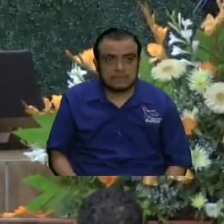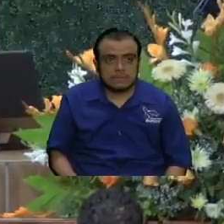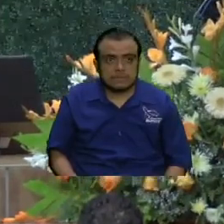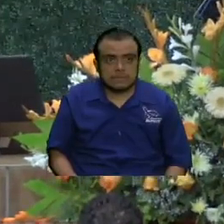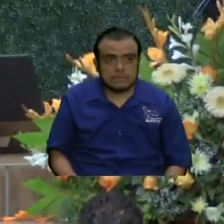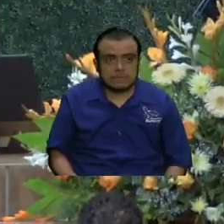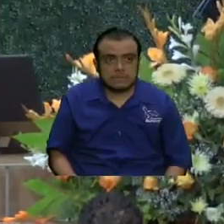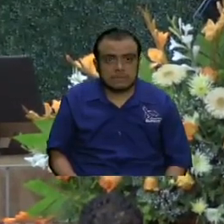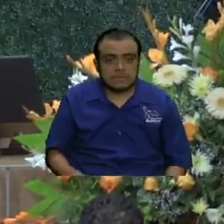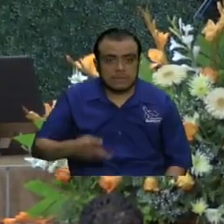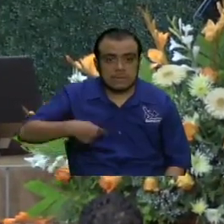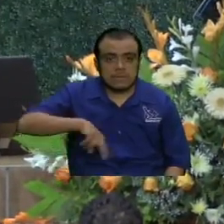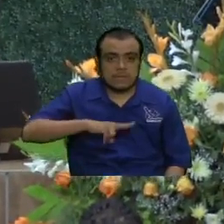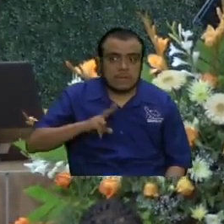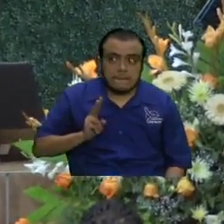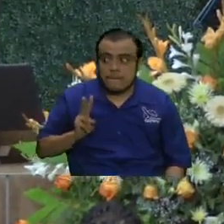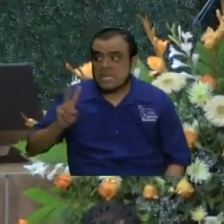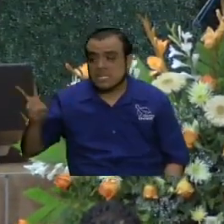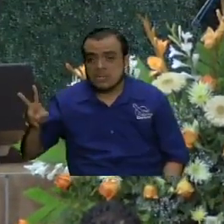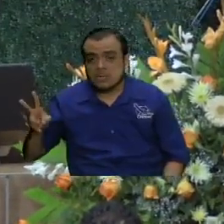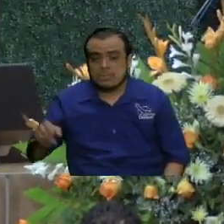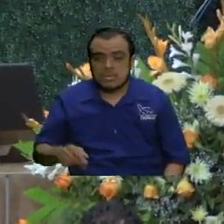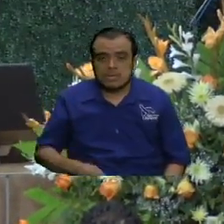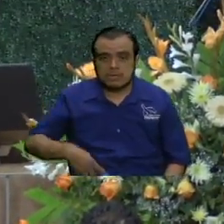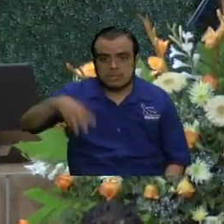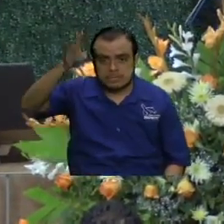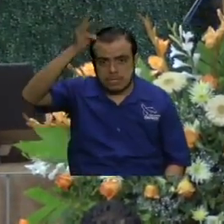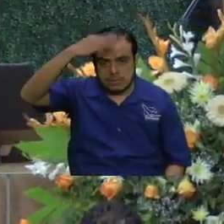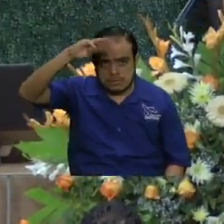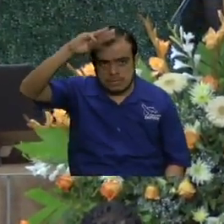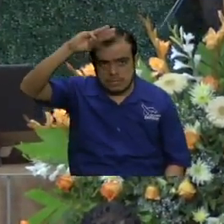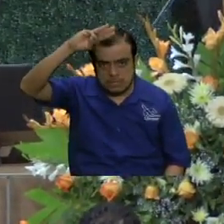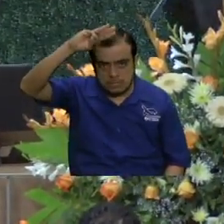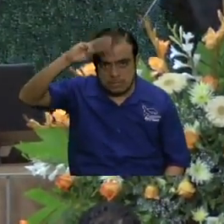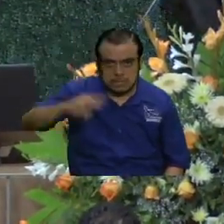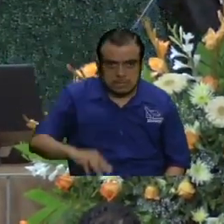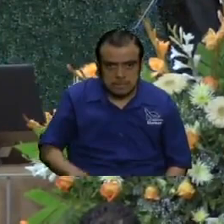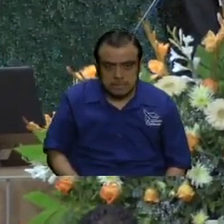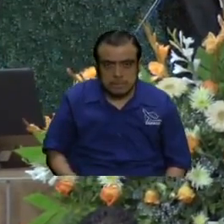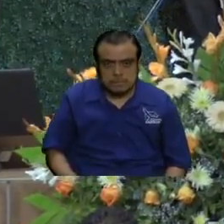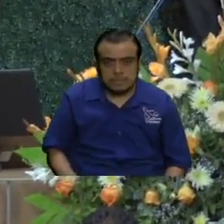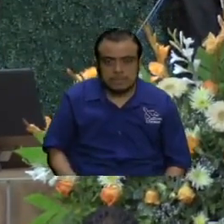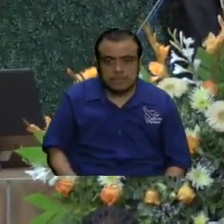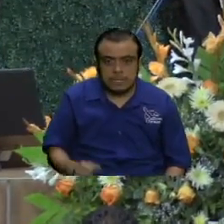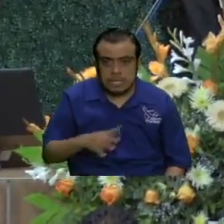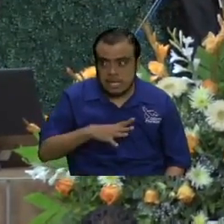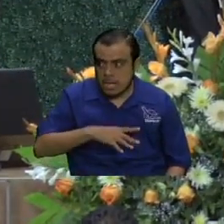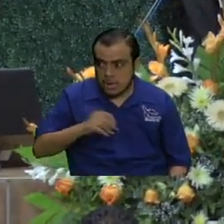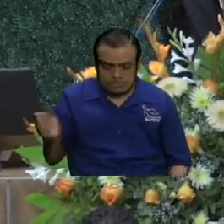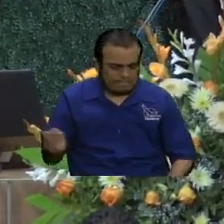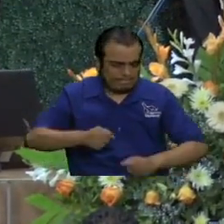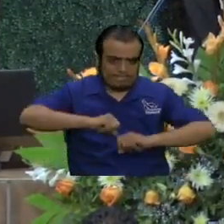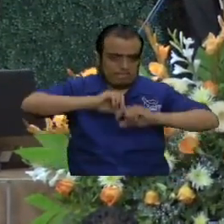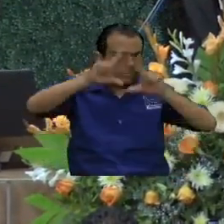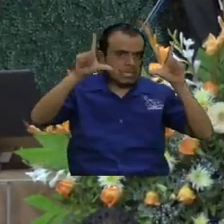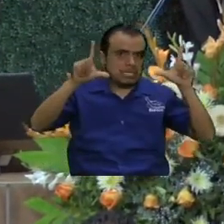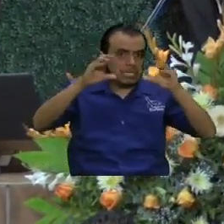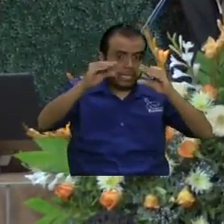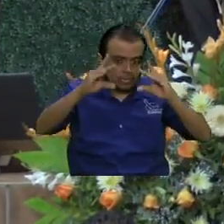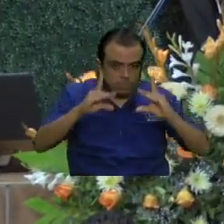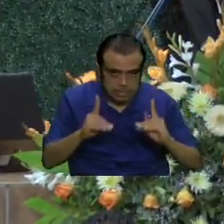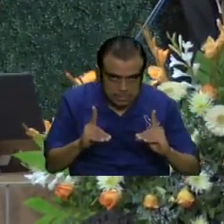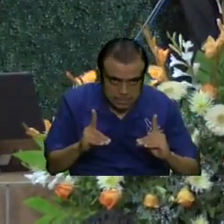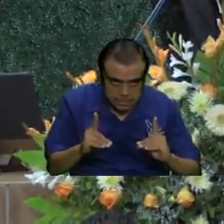nuestros vecinos mexicanos están en un sistema impresionante de educación en donde